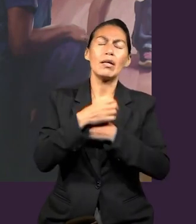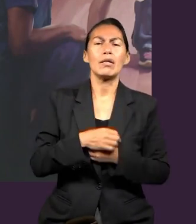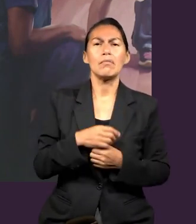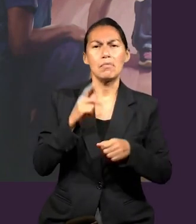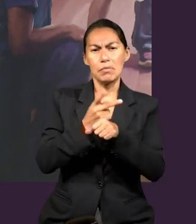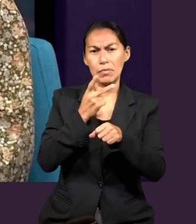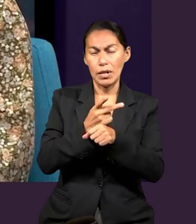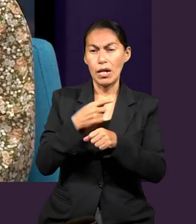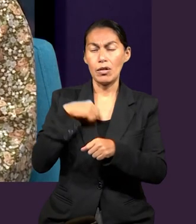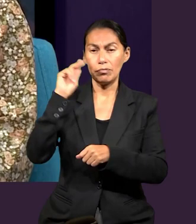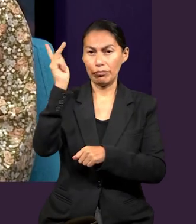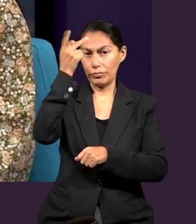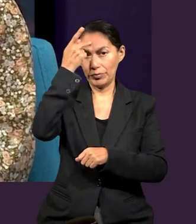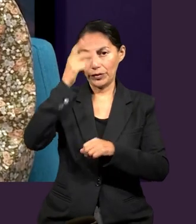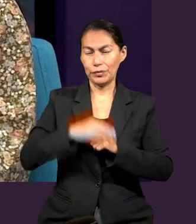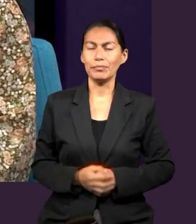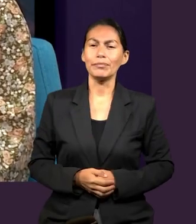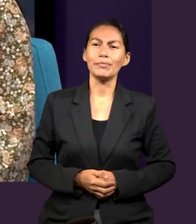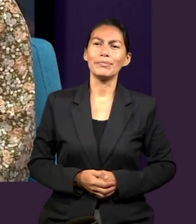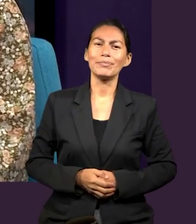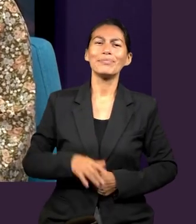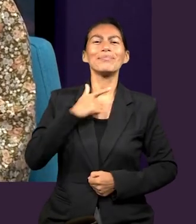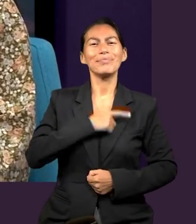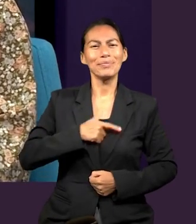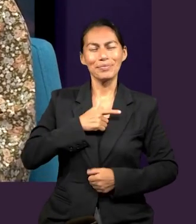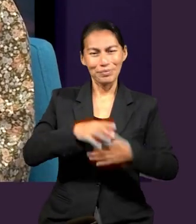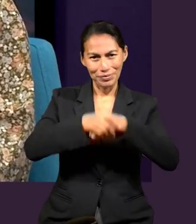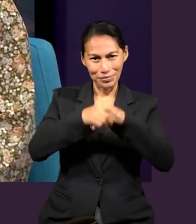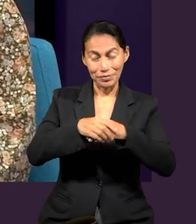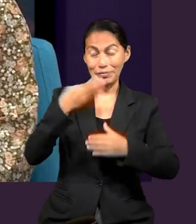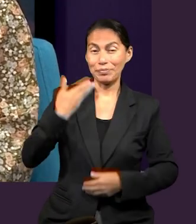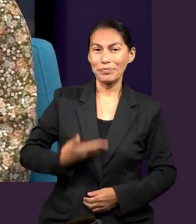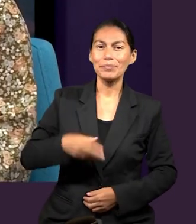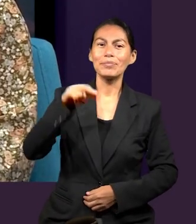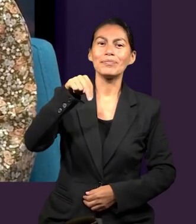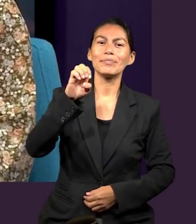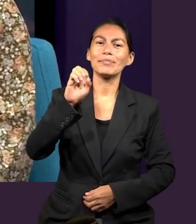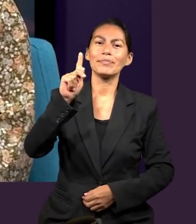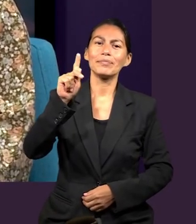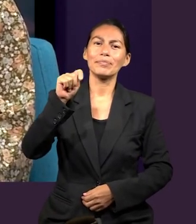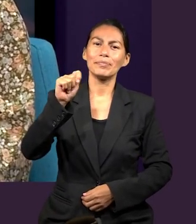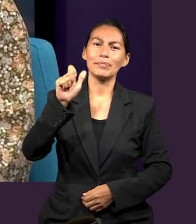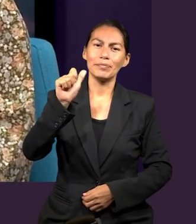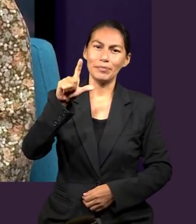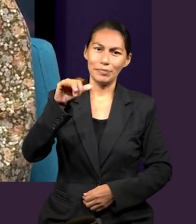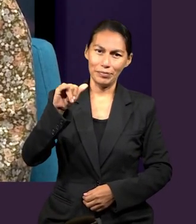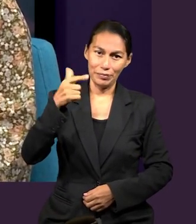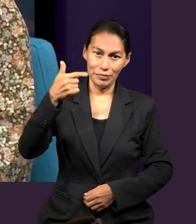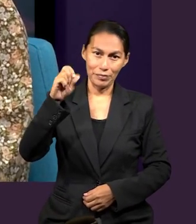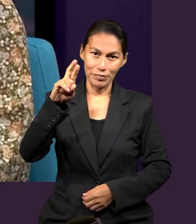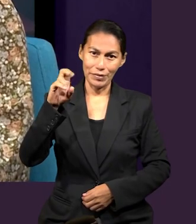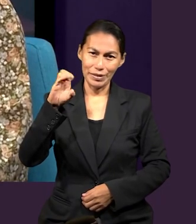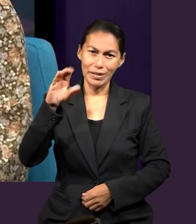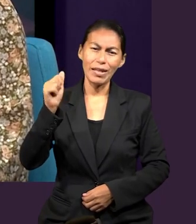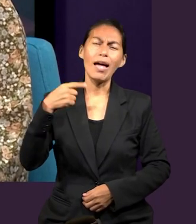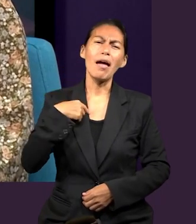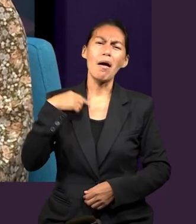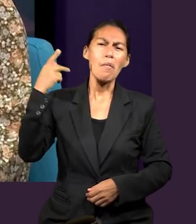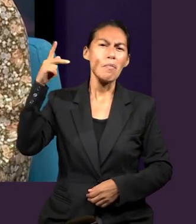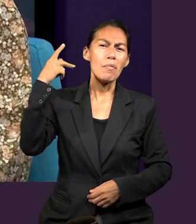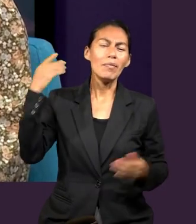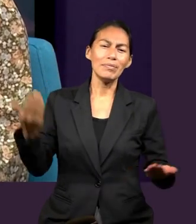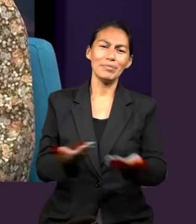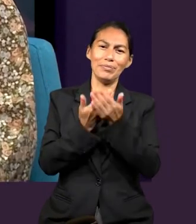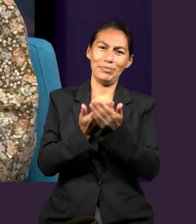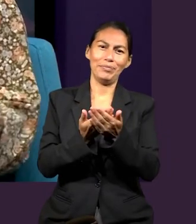de San Luis Potosí. Es un gusto poder saludarte este día. Mi nombre es Neptali García, yo soy originaria del estado de Puebla